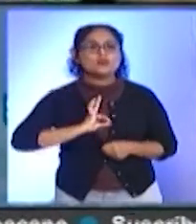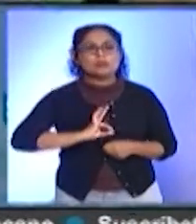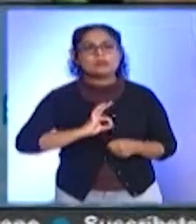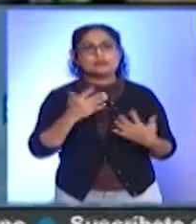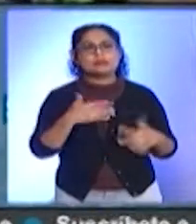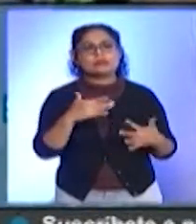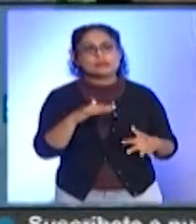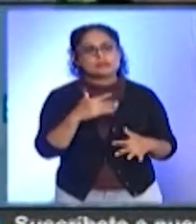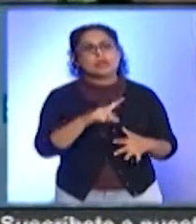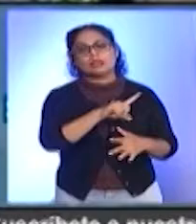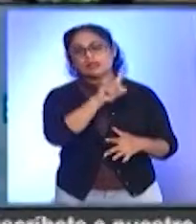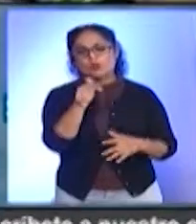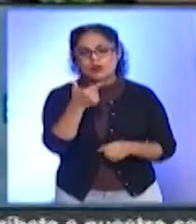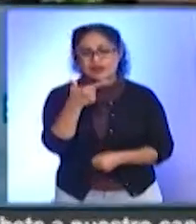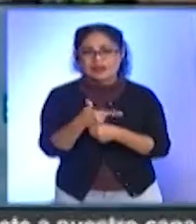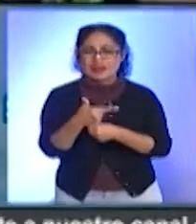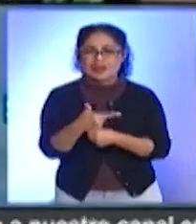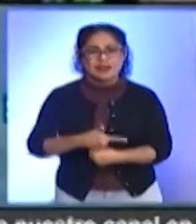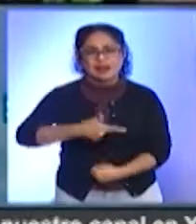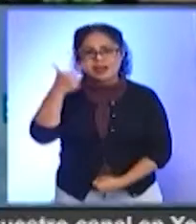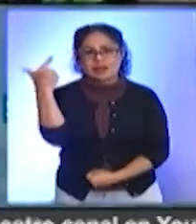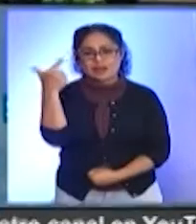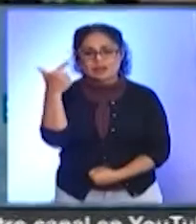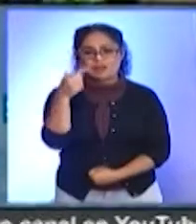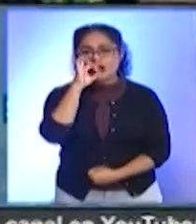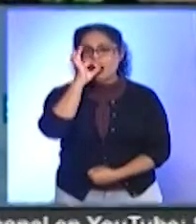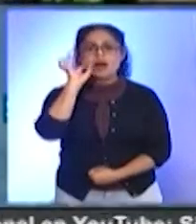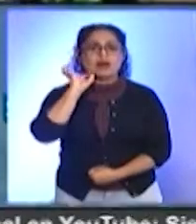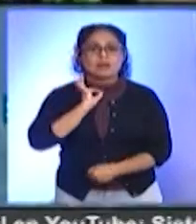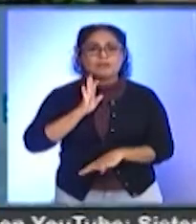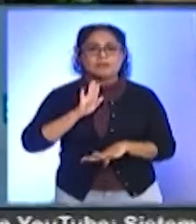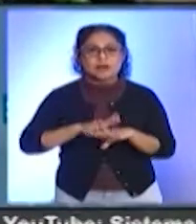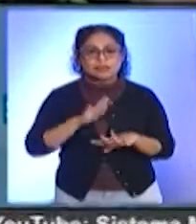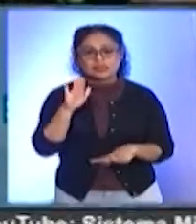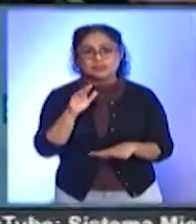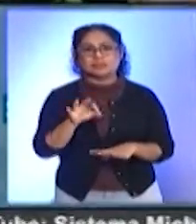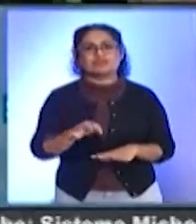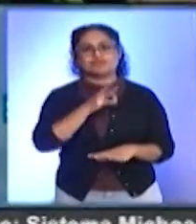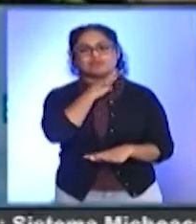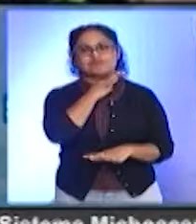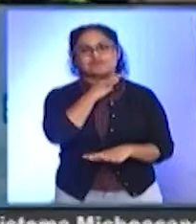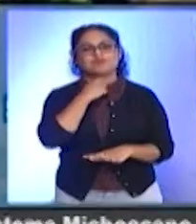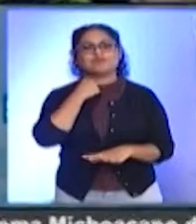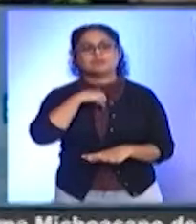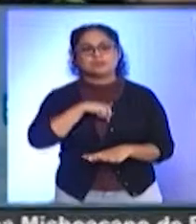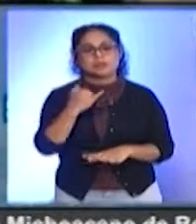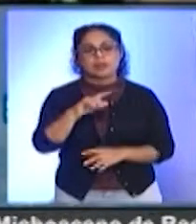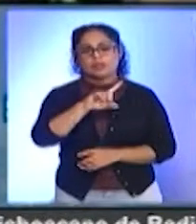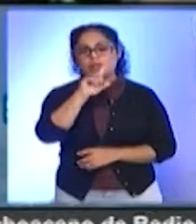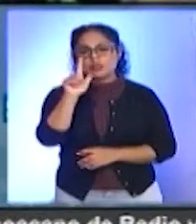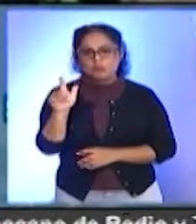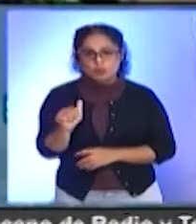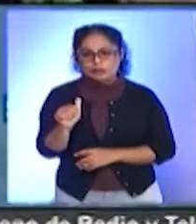donde estuvo en terapia intensiva, ya lo desentubaron, le hicieron la tractostomía y luego pasó a una etapa delicada,